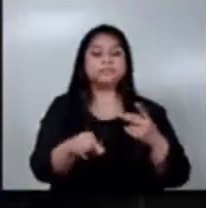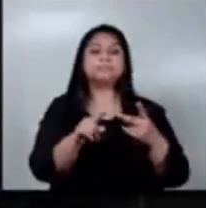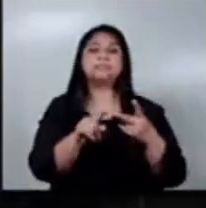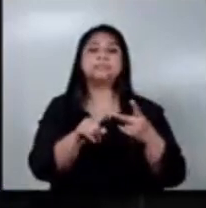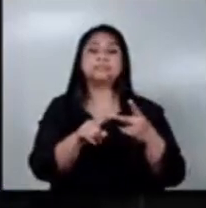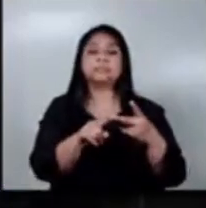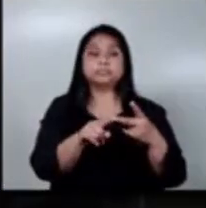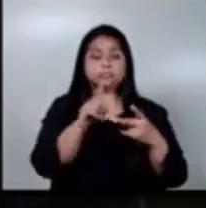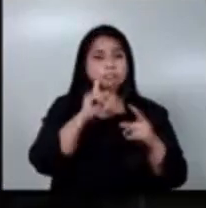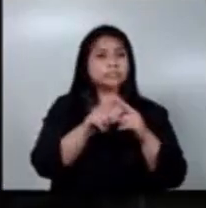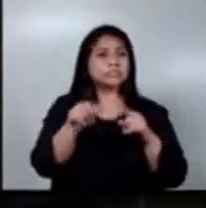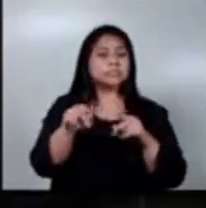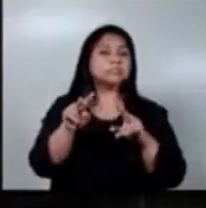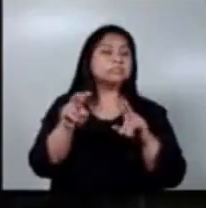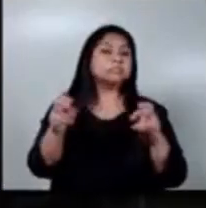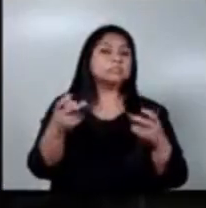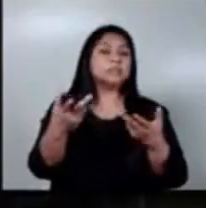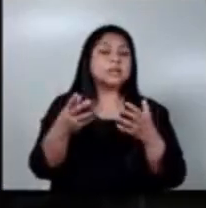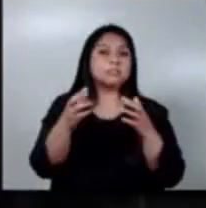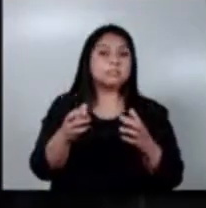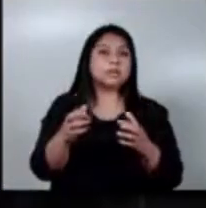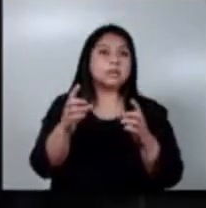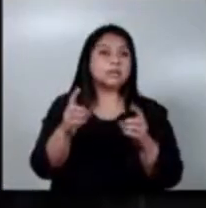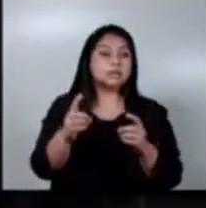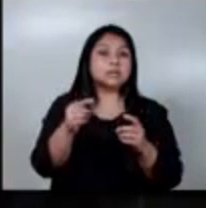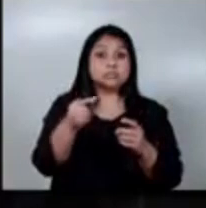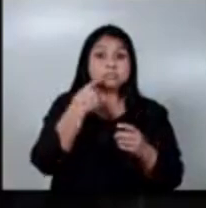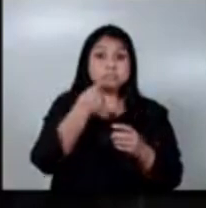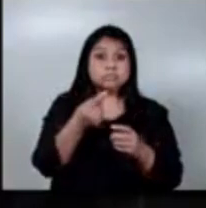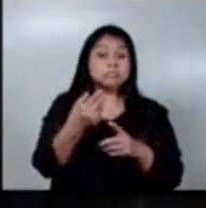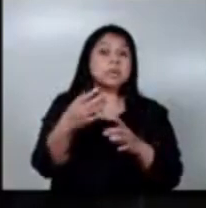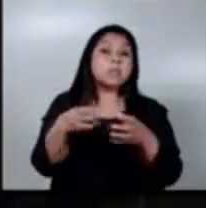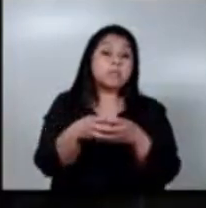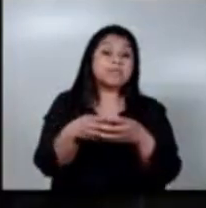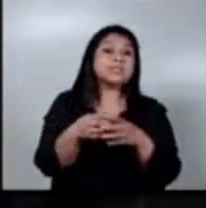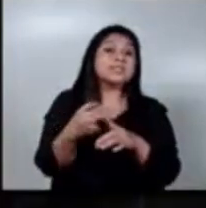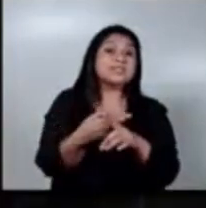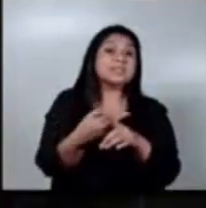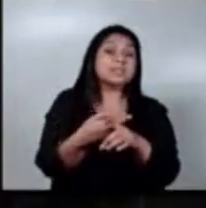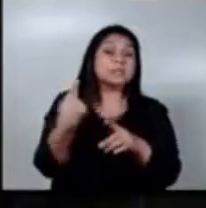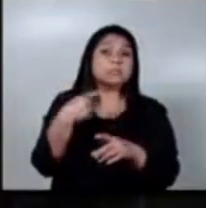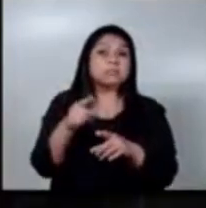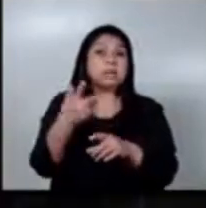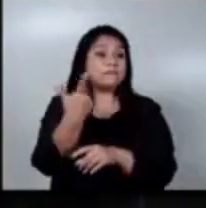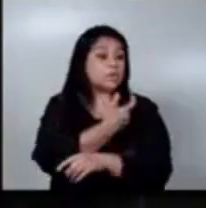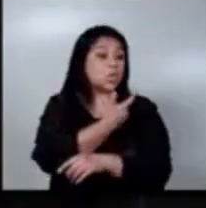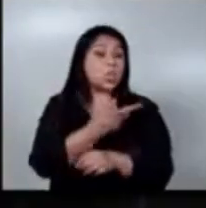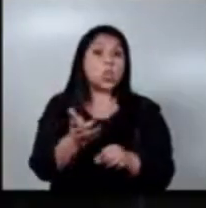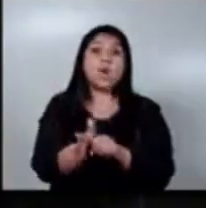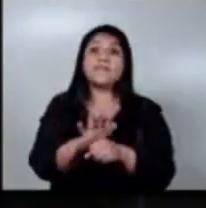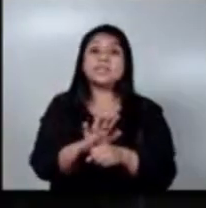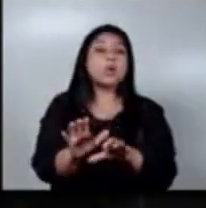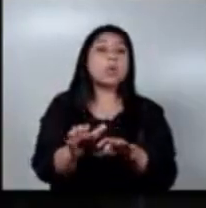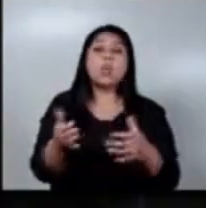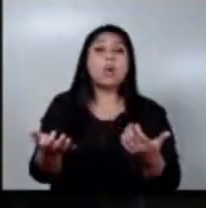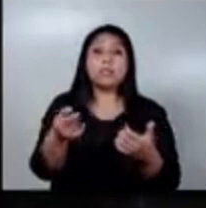con respecto a esta población, puede ser considerada población en riesgo para la vacunación contra COVID-19. El llamado que se les